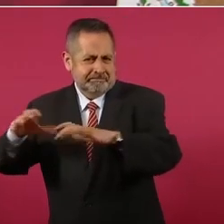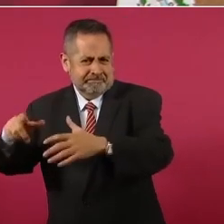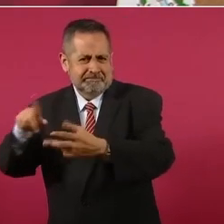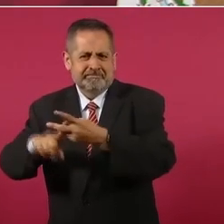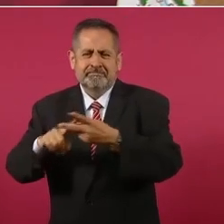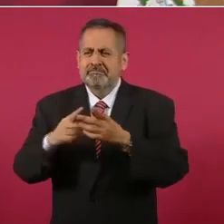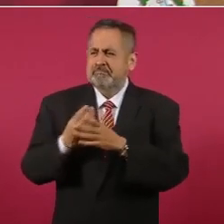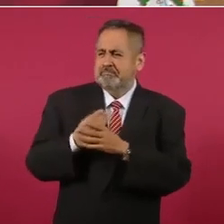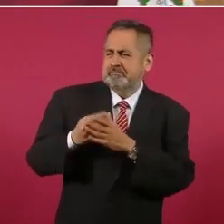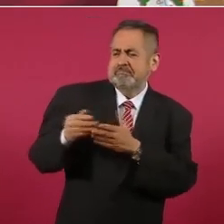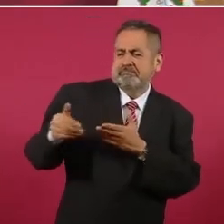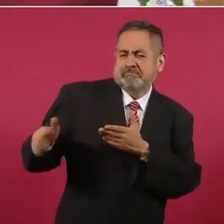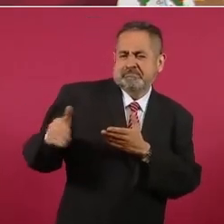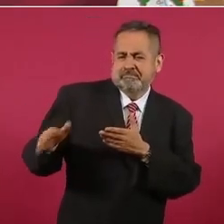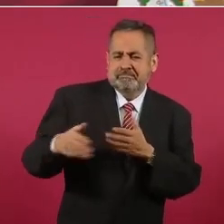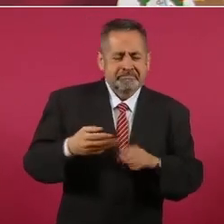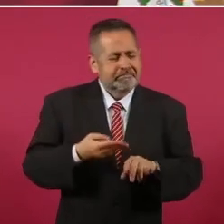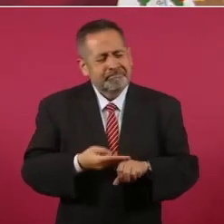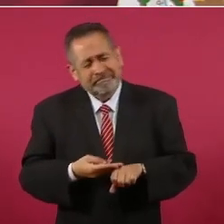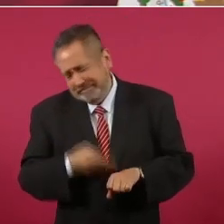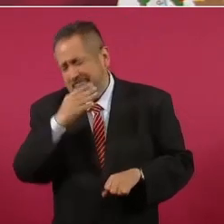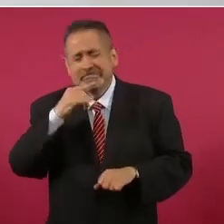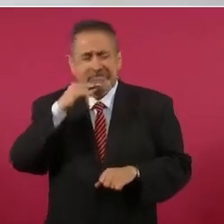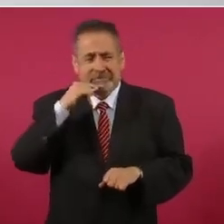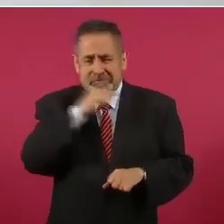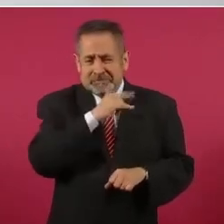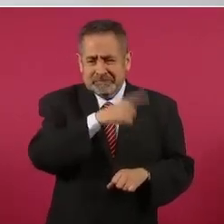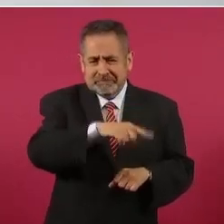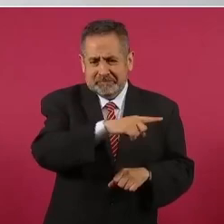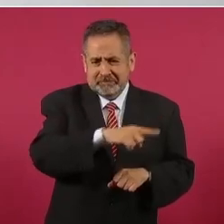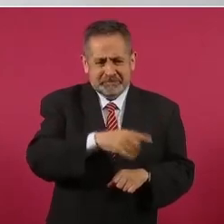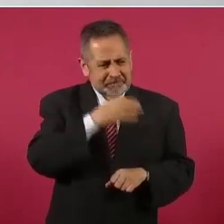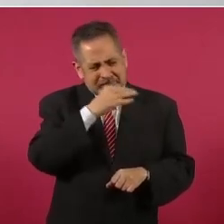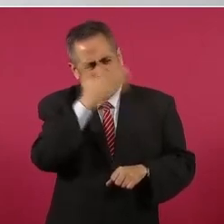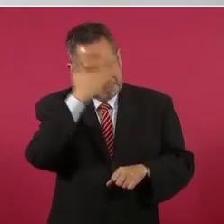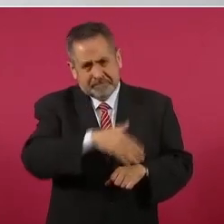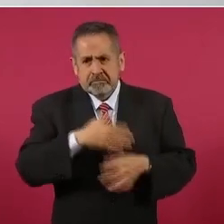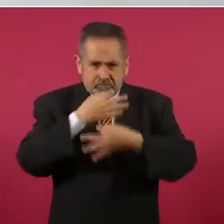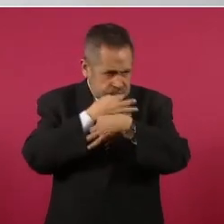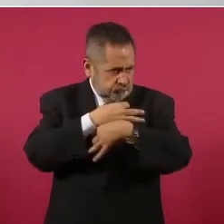clasistas y muy hipócritas. O que lo sepan, pues,